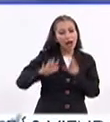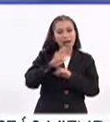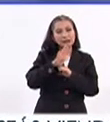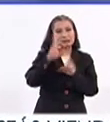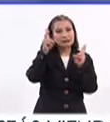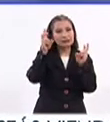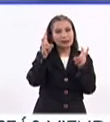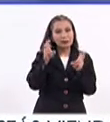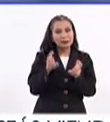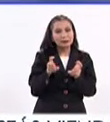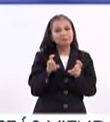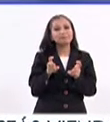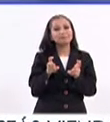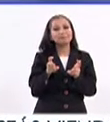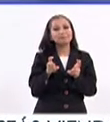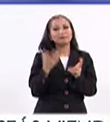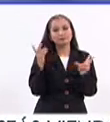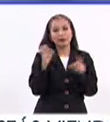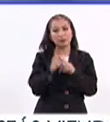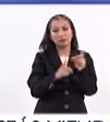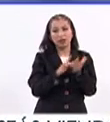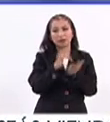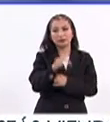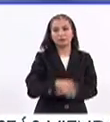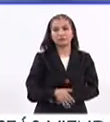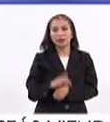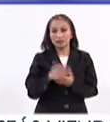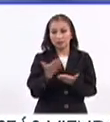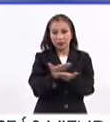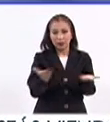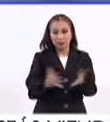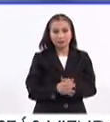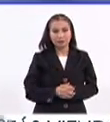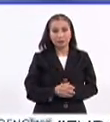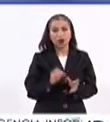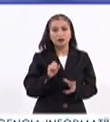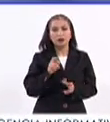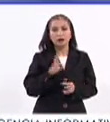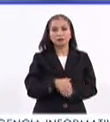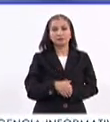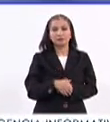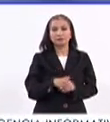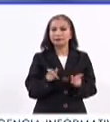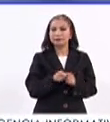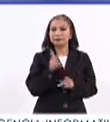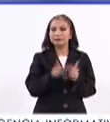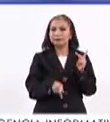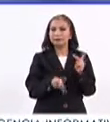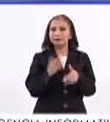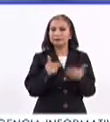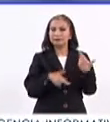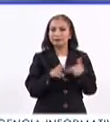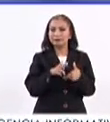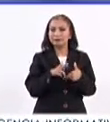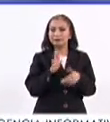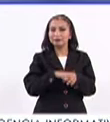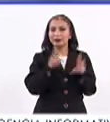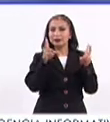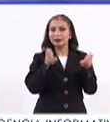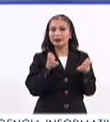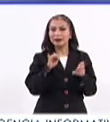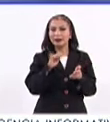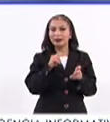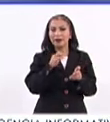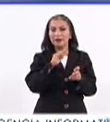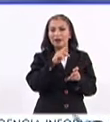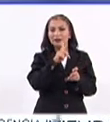más temas en materia deportiva. Gracias. Gracias a ustedes. Gracias, Óscar. Muchas gracias. Vamos a hacer una brevísima pausa. Regresamos con más temas.